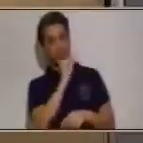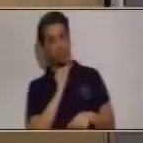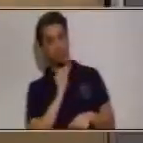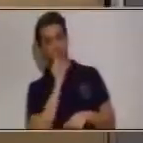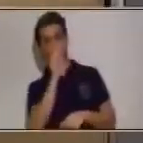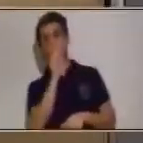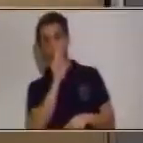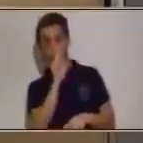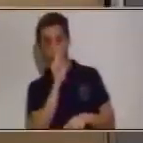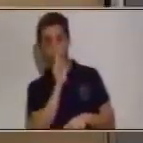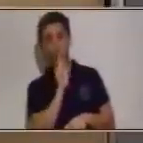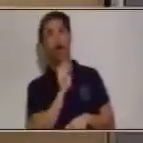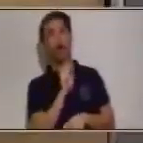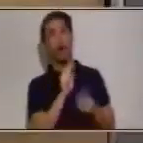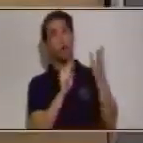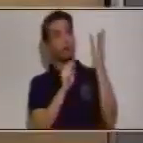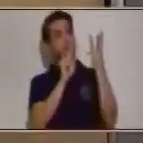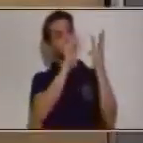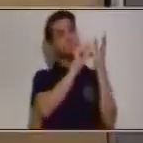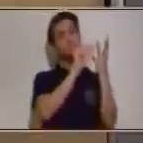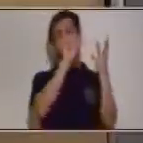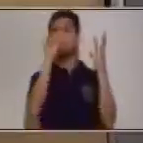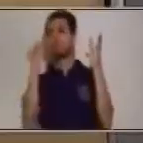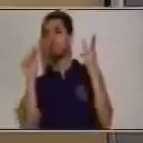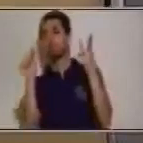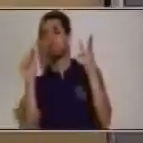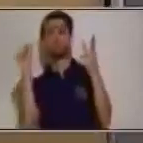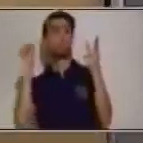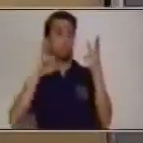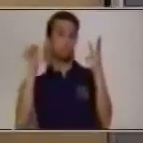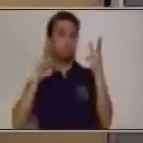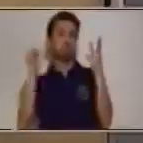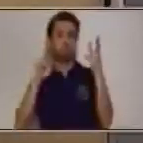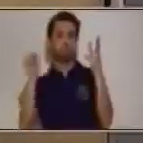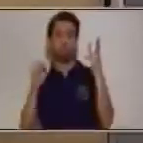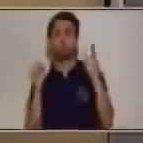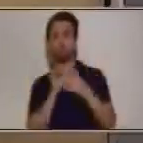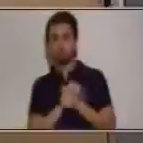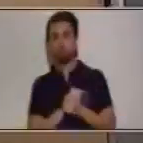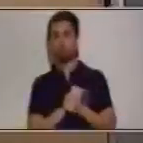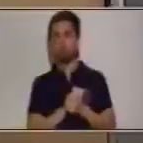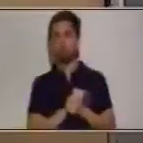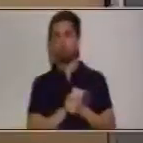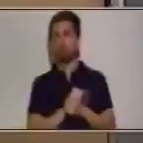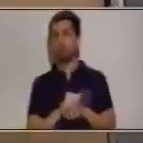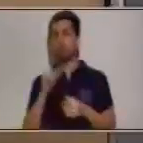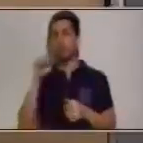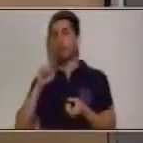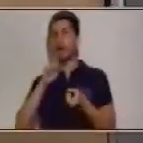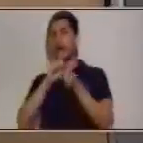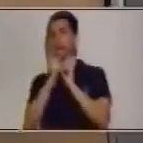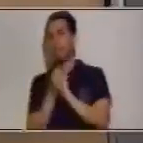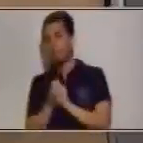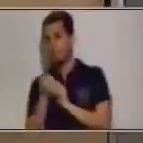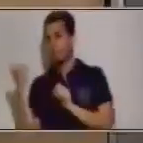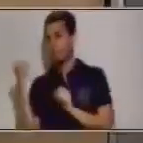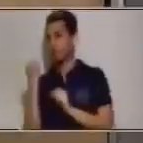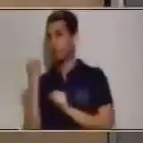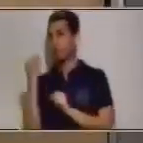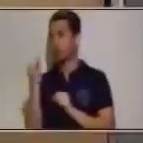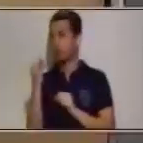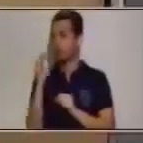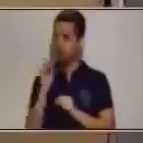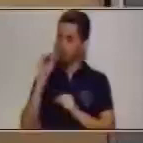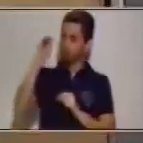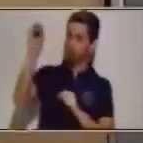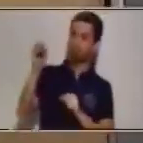uno? y él ¿qué le dice? ¿sí se lo presta? ¡Sí, se lo presta! Entonces ahí está le dice